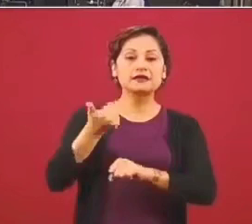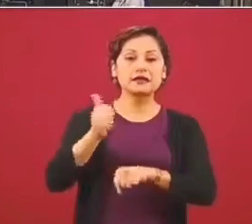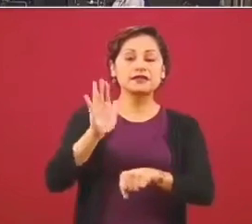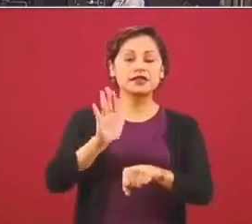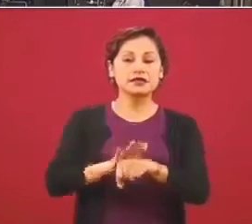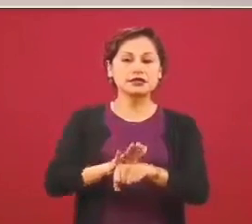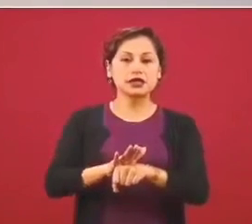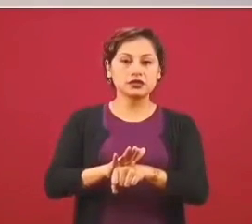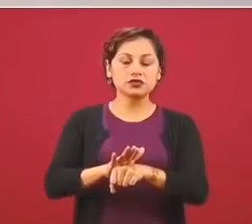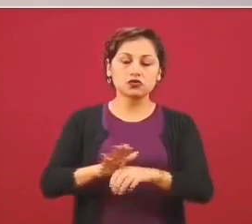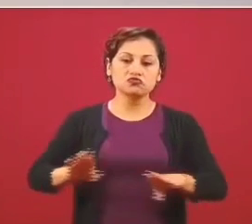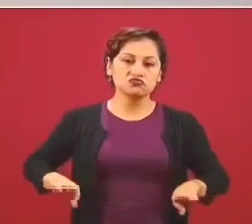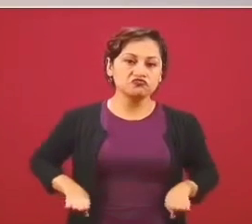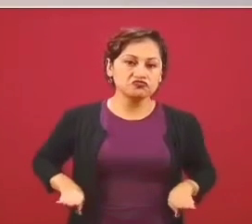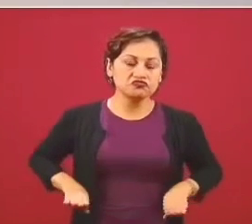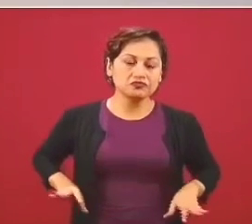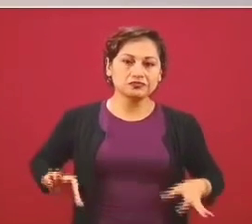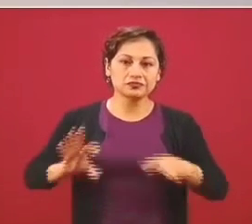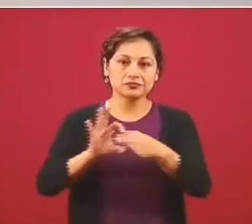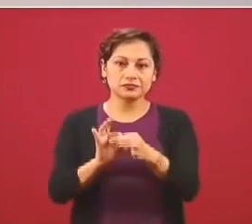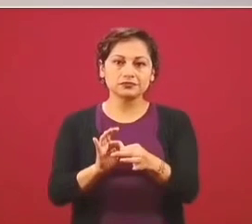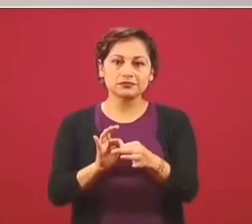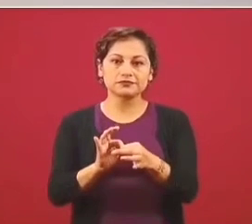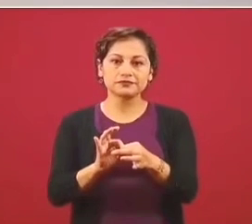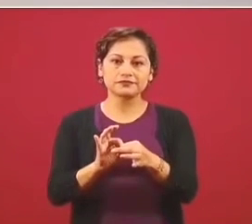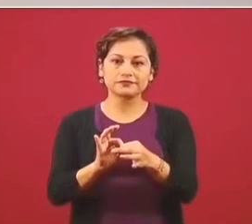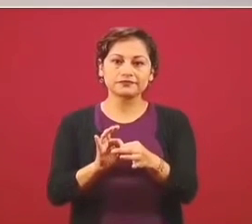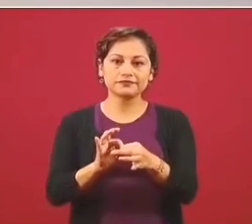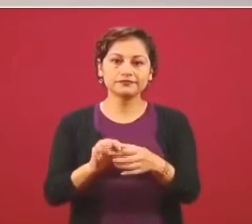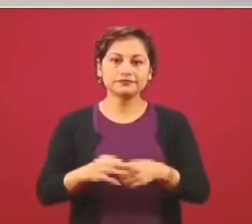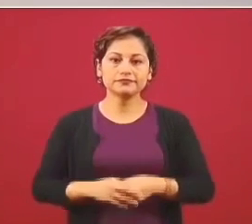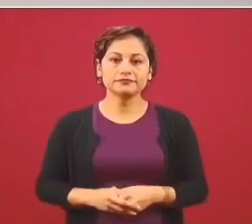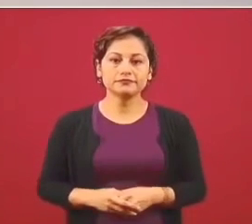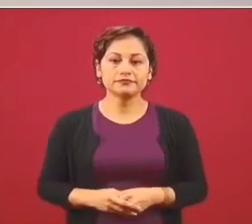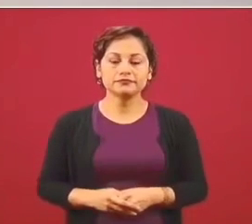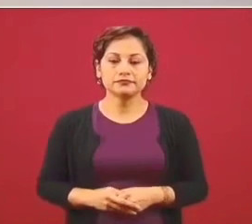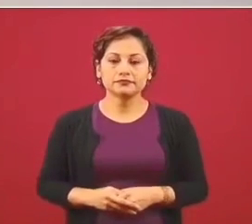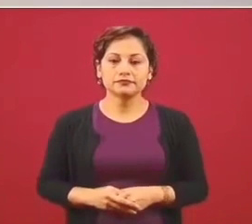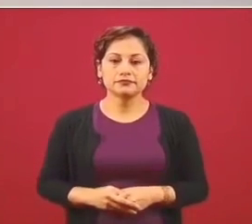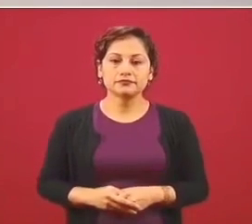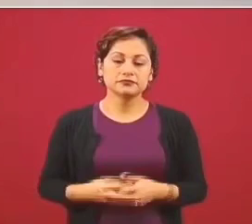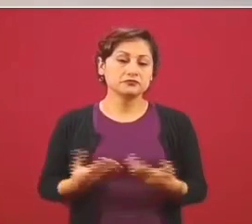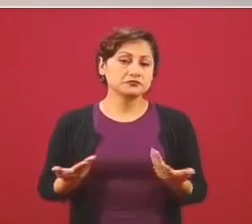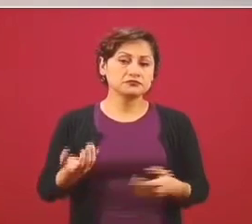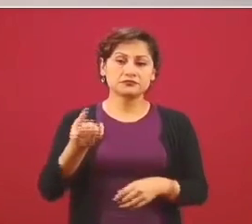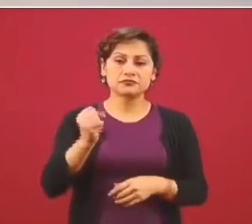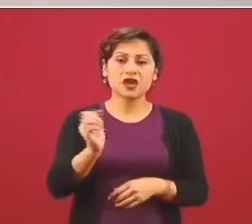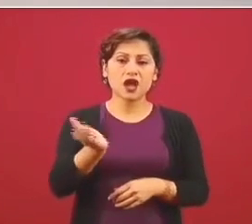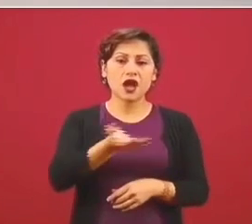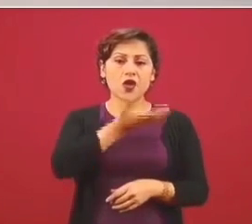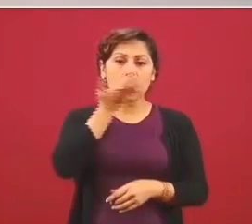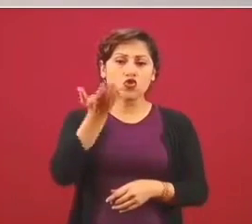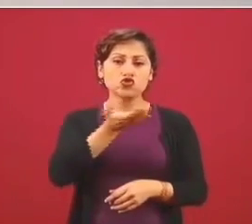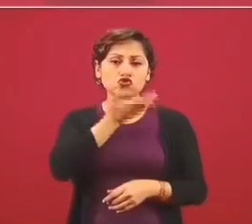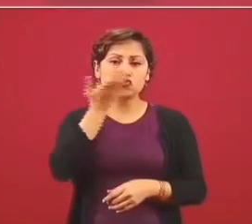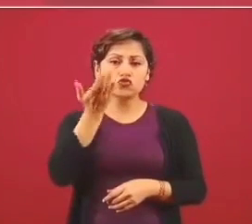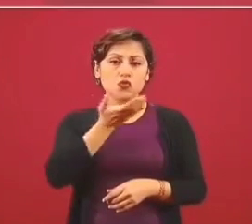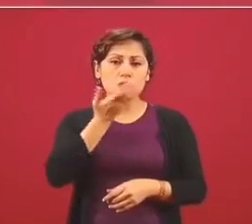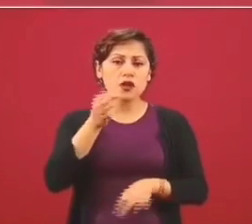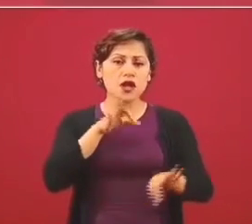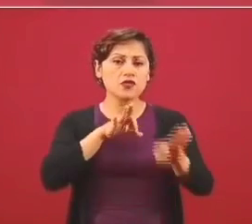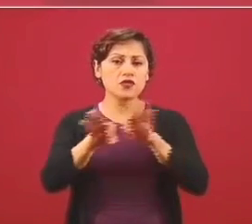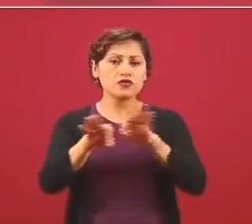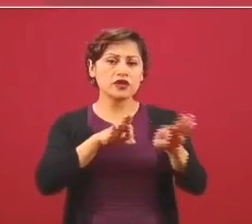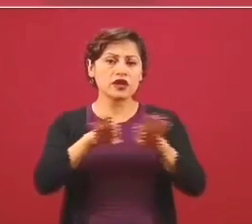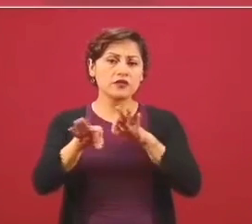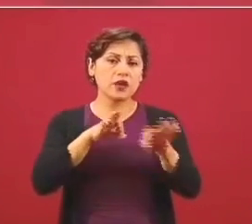con malas prácticas, para decirlo coloquialmente con